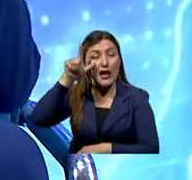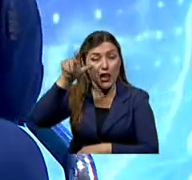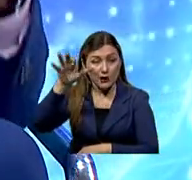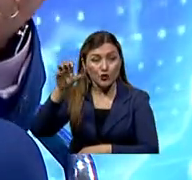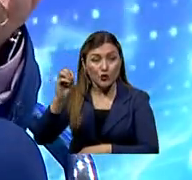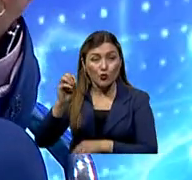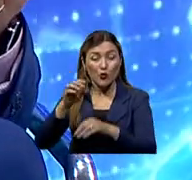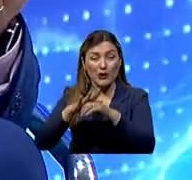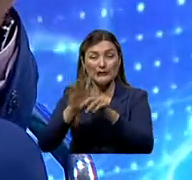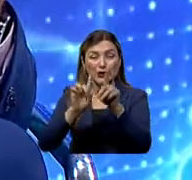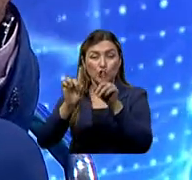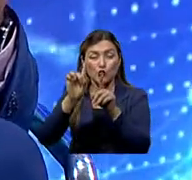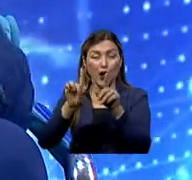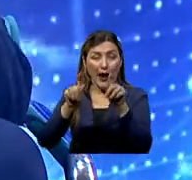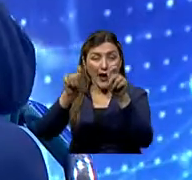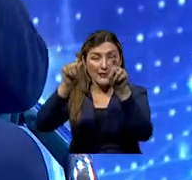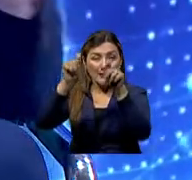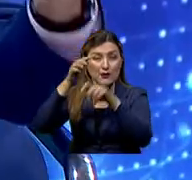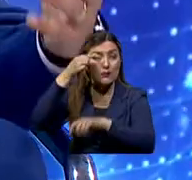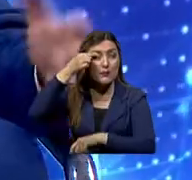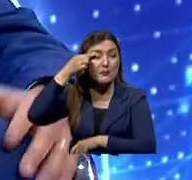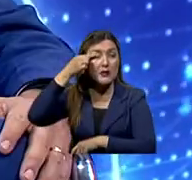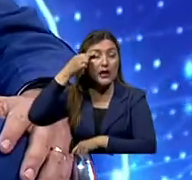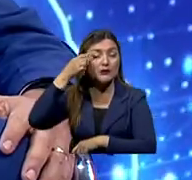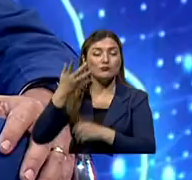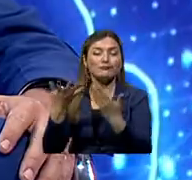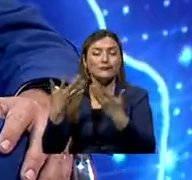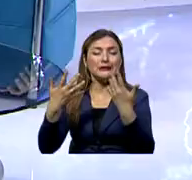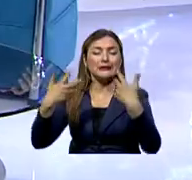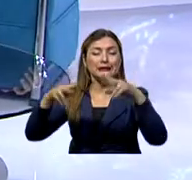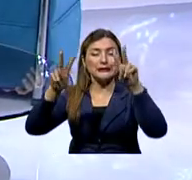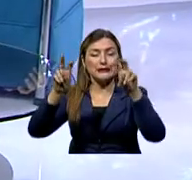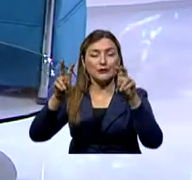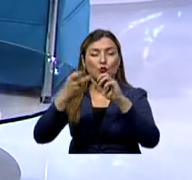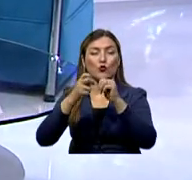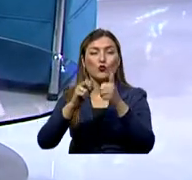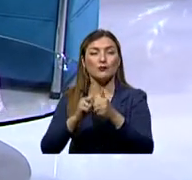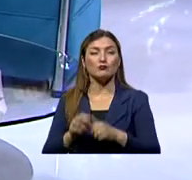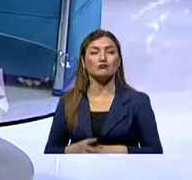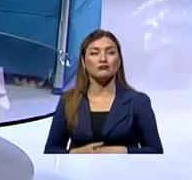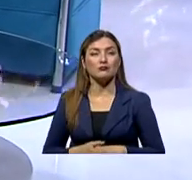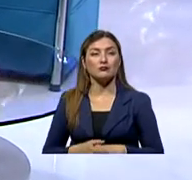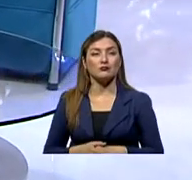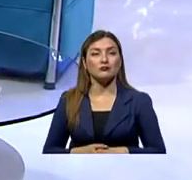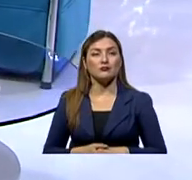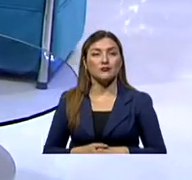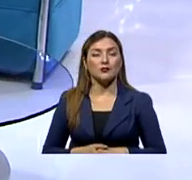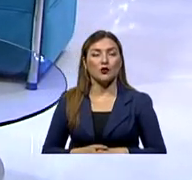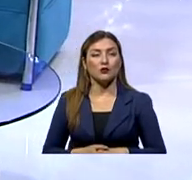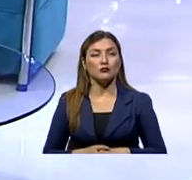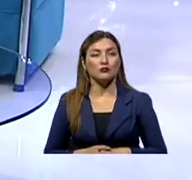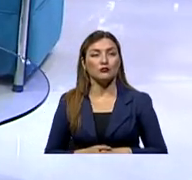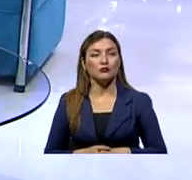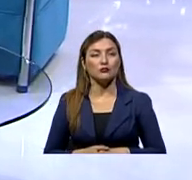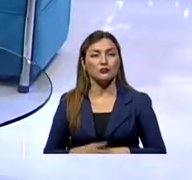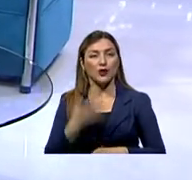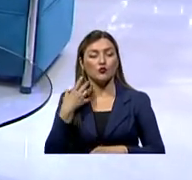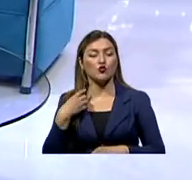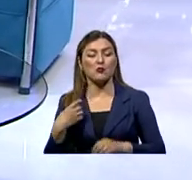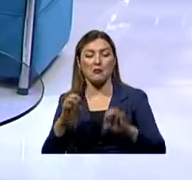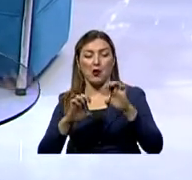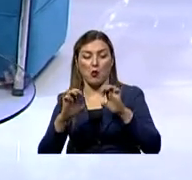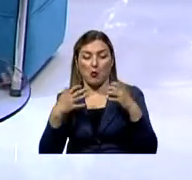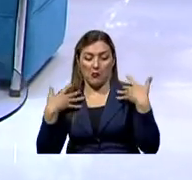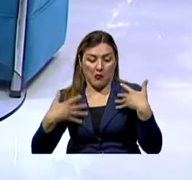en el diagnóstico oportuno y temprano para que esto no pase desapercibido. ¿Cómo nos damos cuenta? Porque esa es la parte difícil. ver, yo no me echo el cálculo, pero